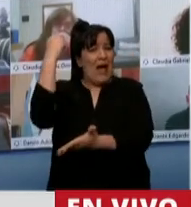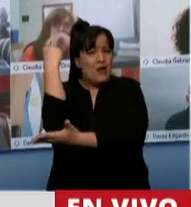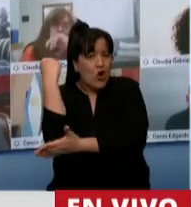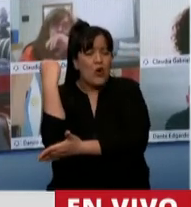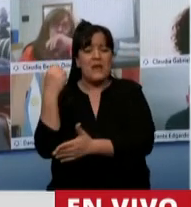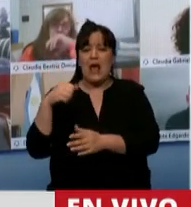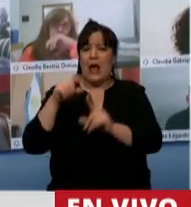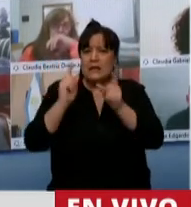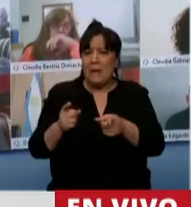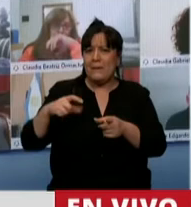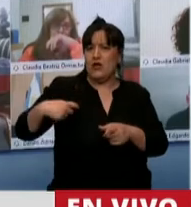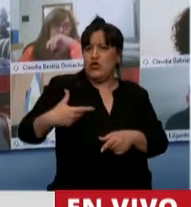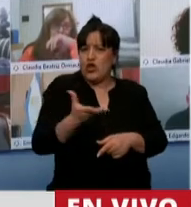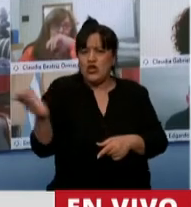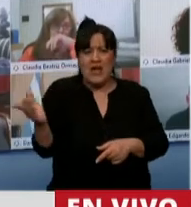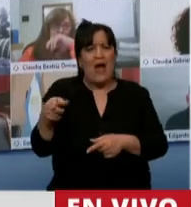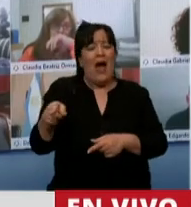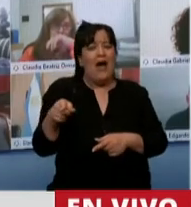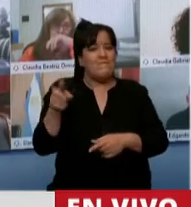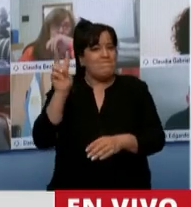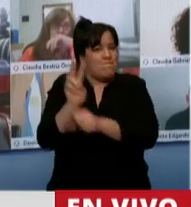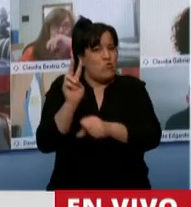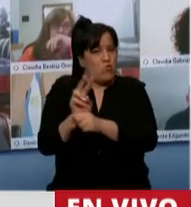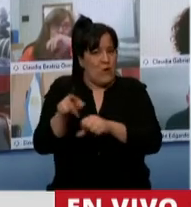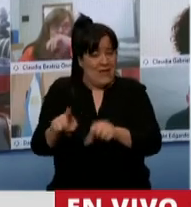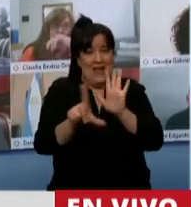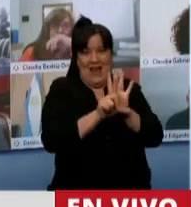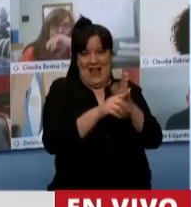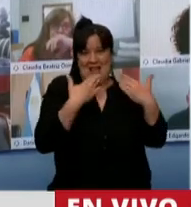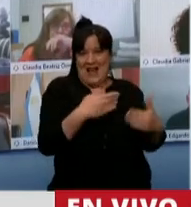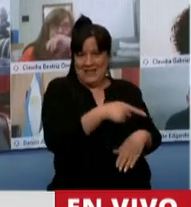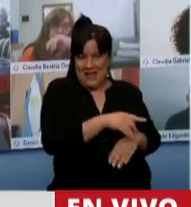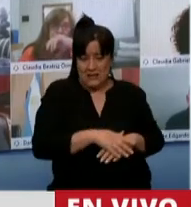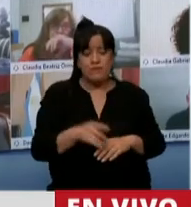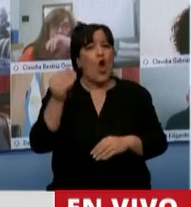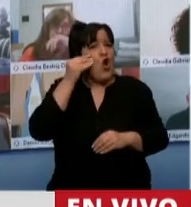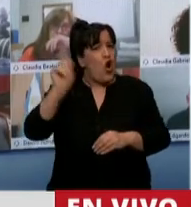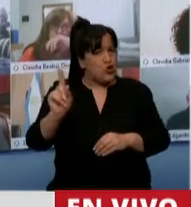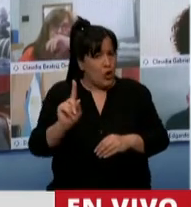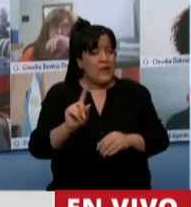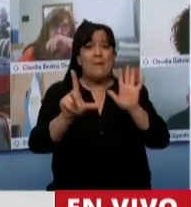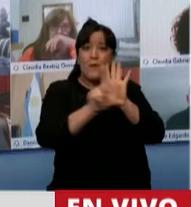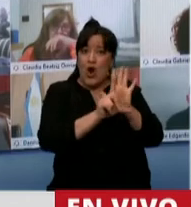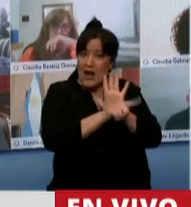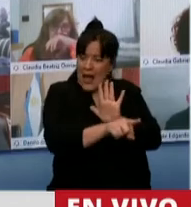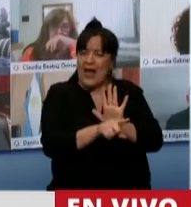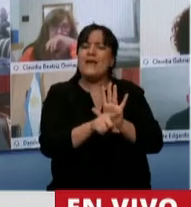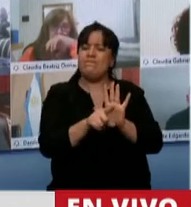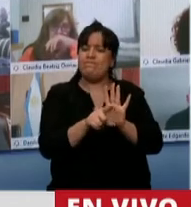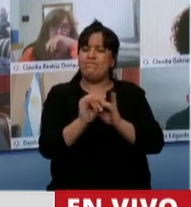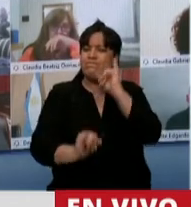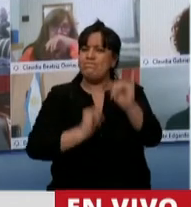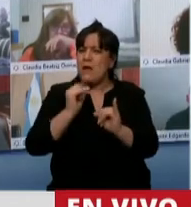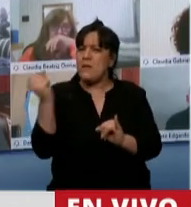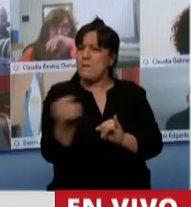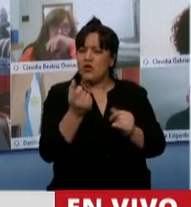social, que estamos protegiendo con esta ley. No tenemos que olvidarnos al tratar esta ley y saber cuáles son las